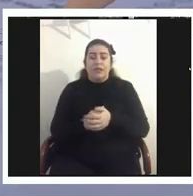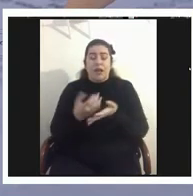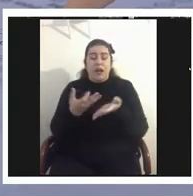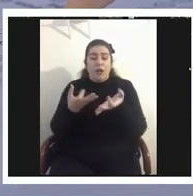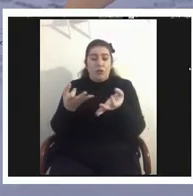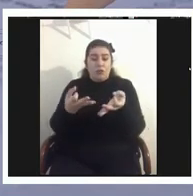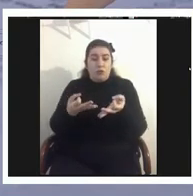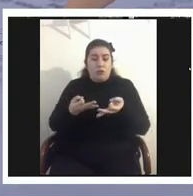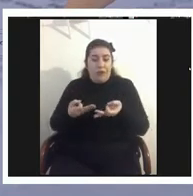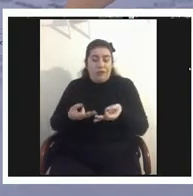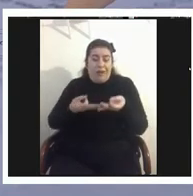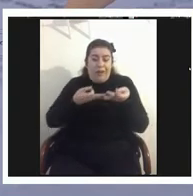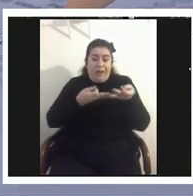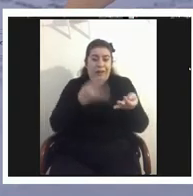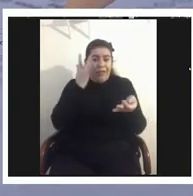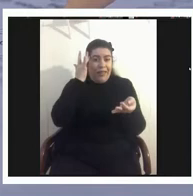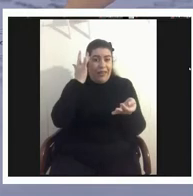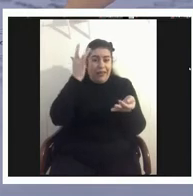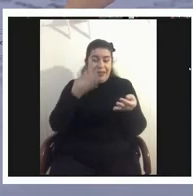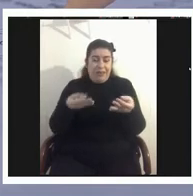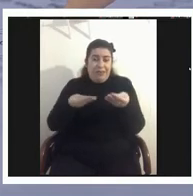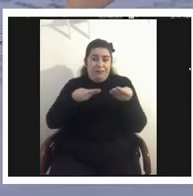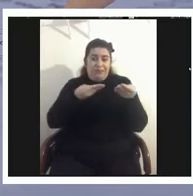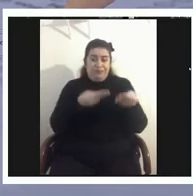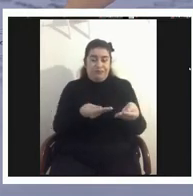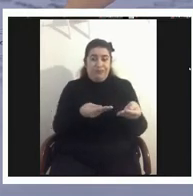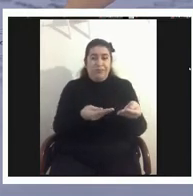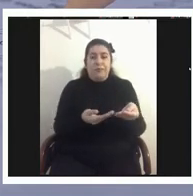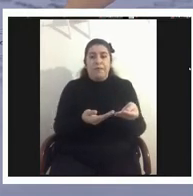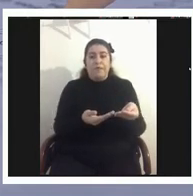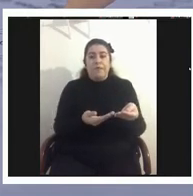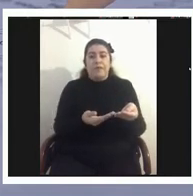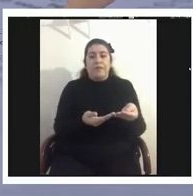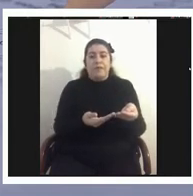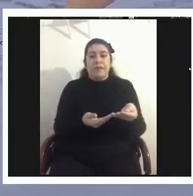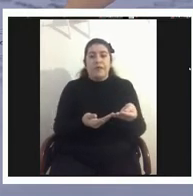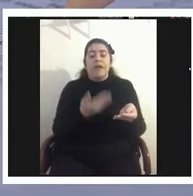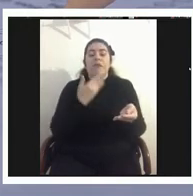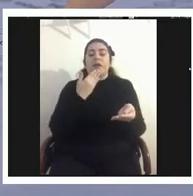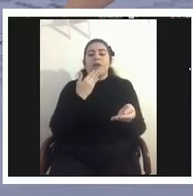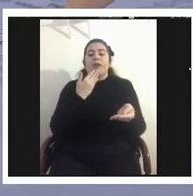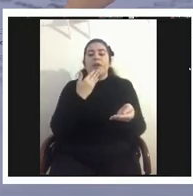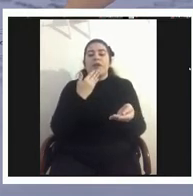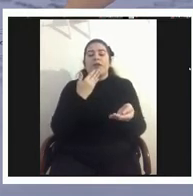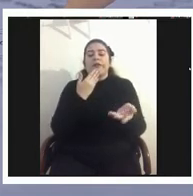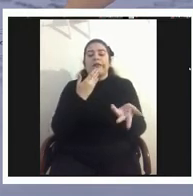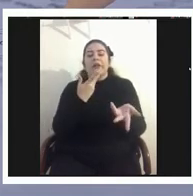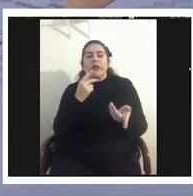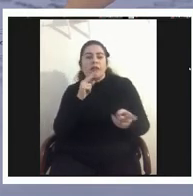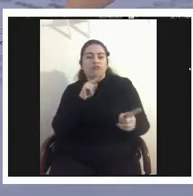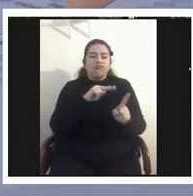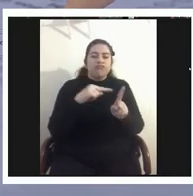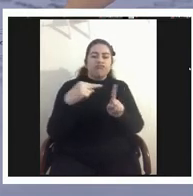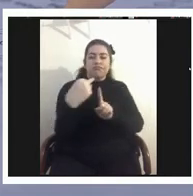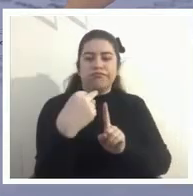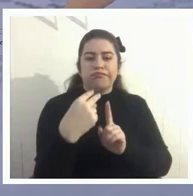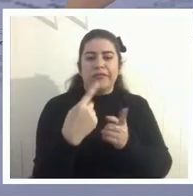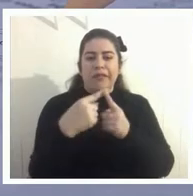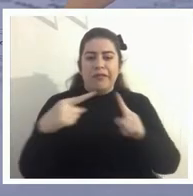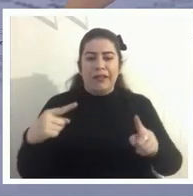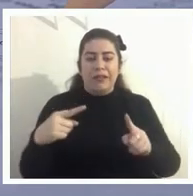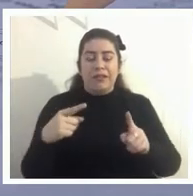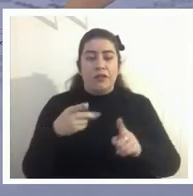cuentas inteligente también nos da otra perspectiva porque los profesores es que